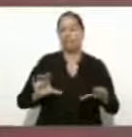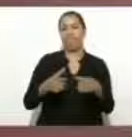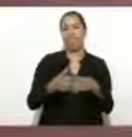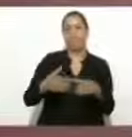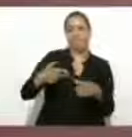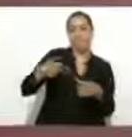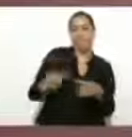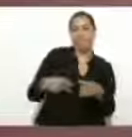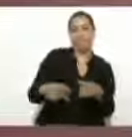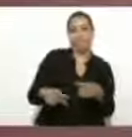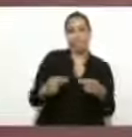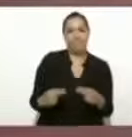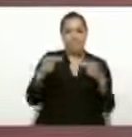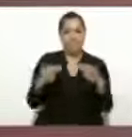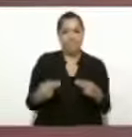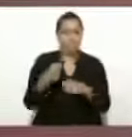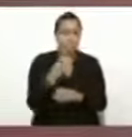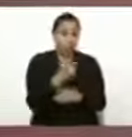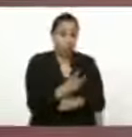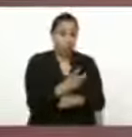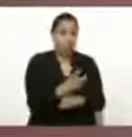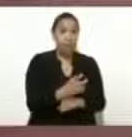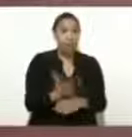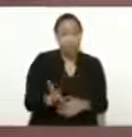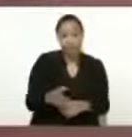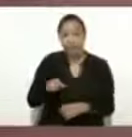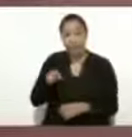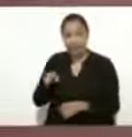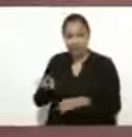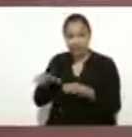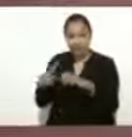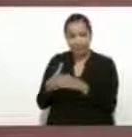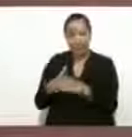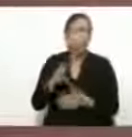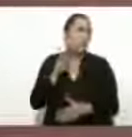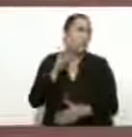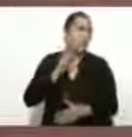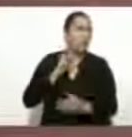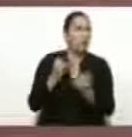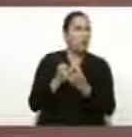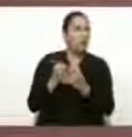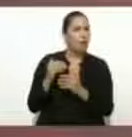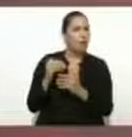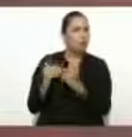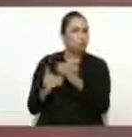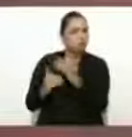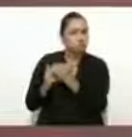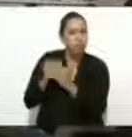En el caso de la industria petrolera, avanzaron mucho.